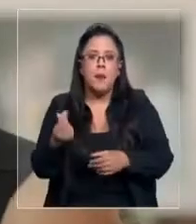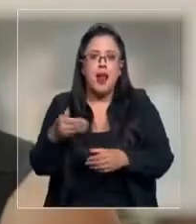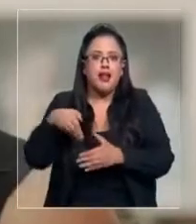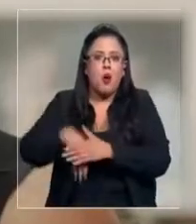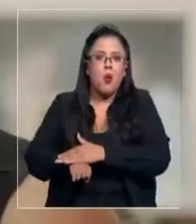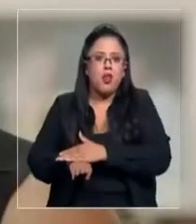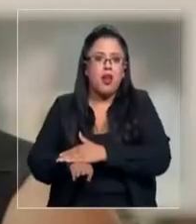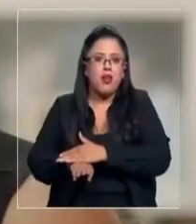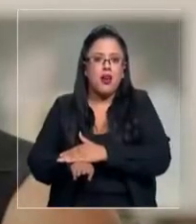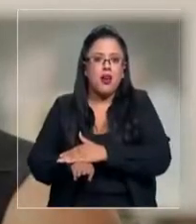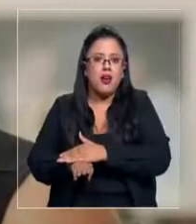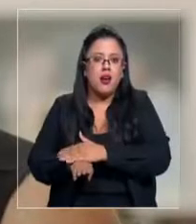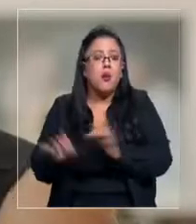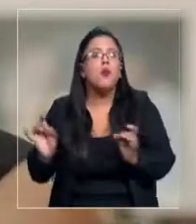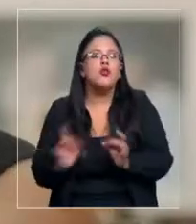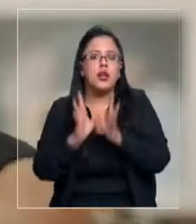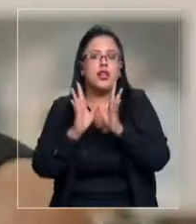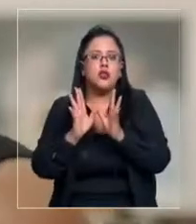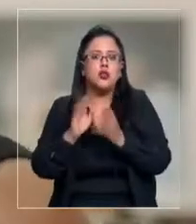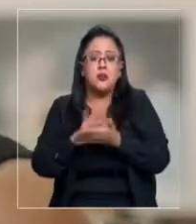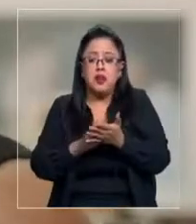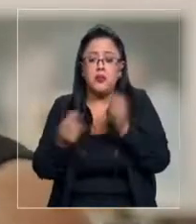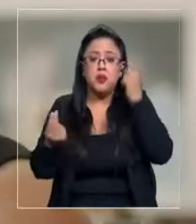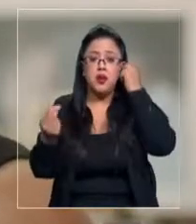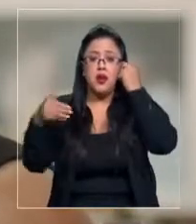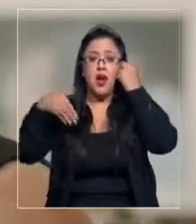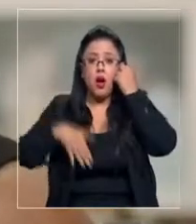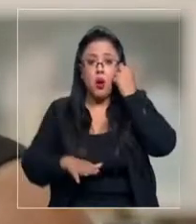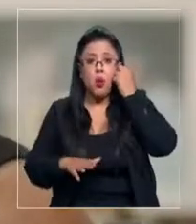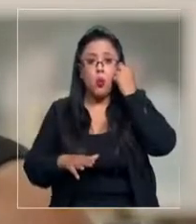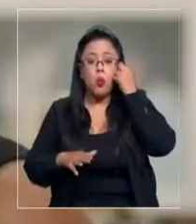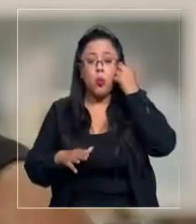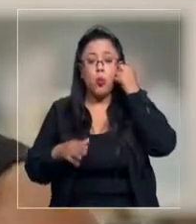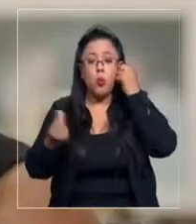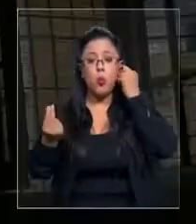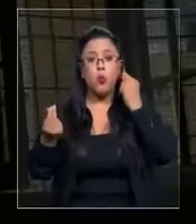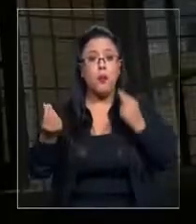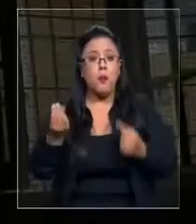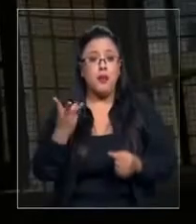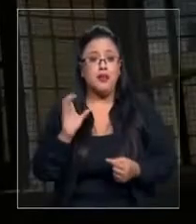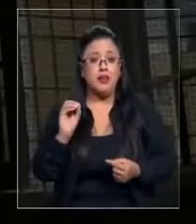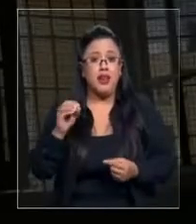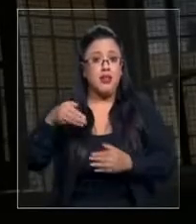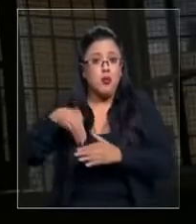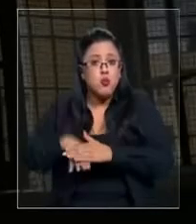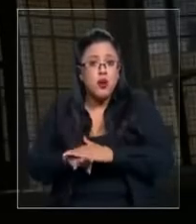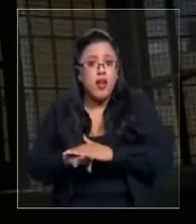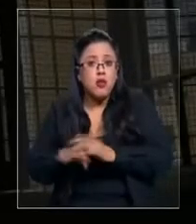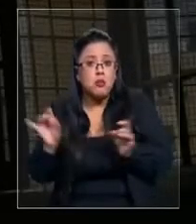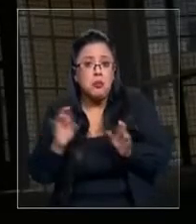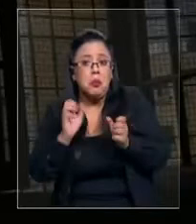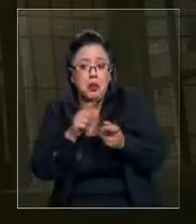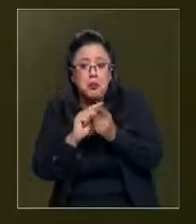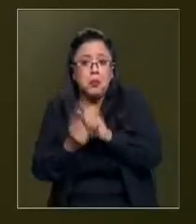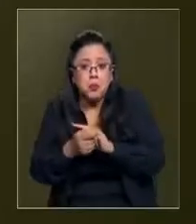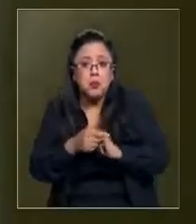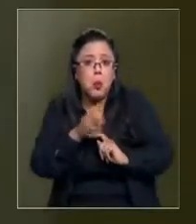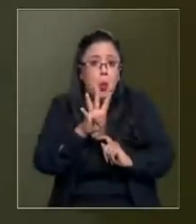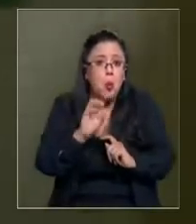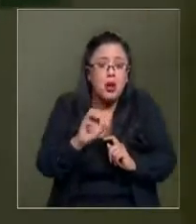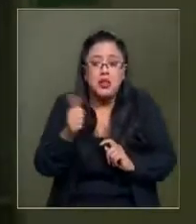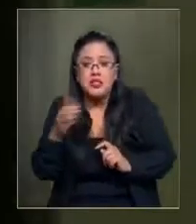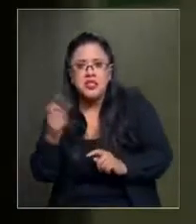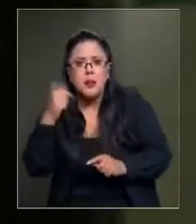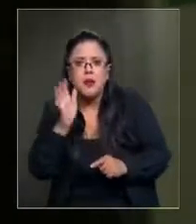tiene 30 guardados, podría haber tenido 40 o 60. En otras palabras, no había registro de esos